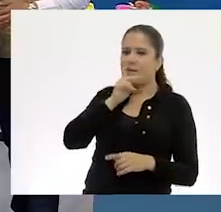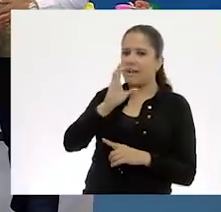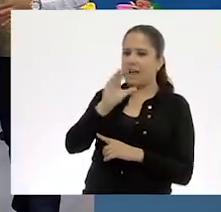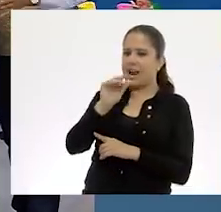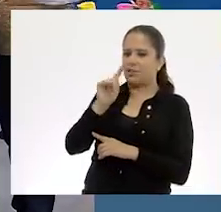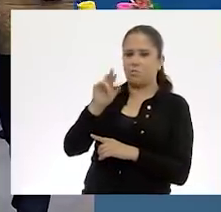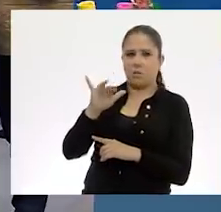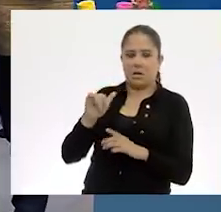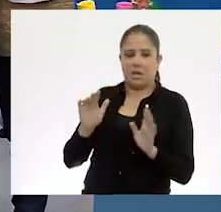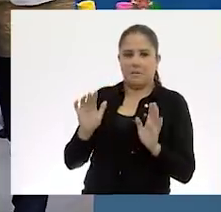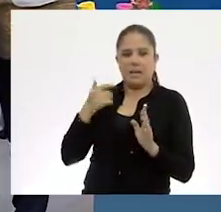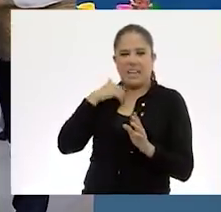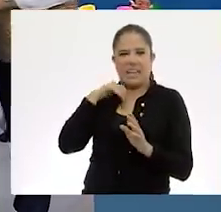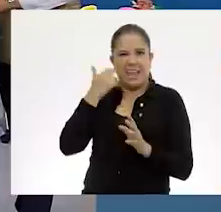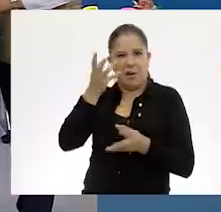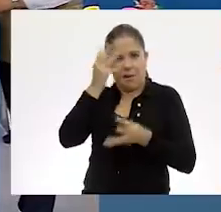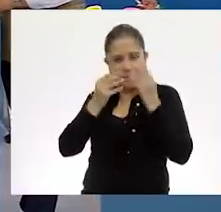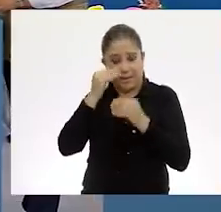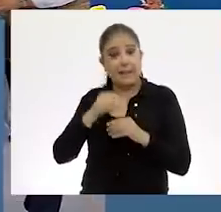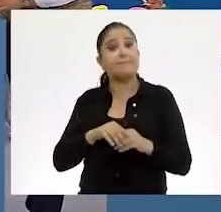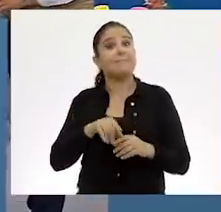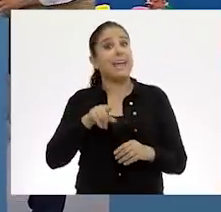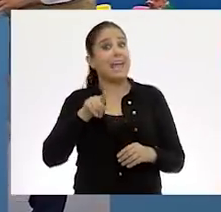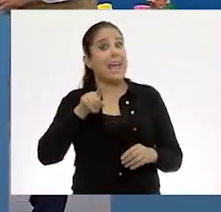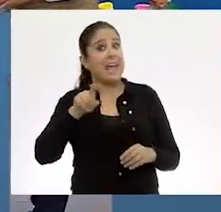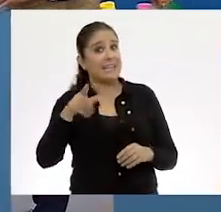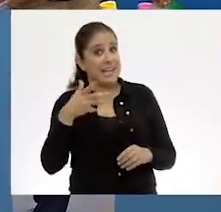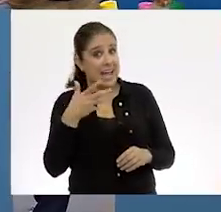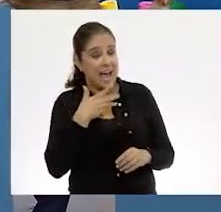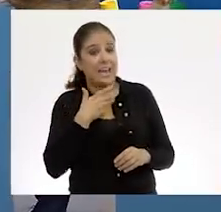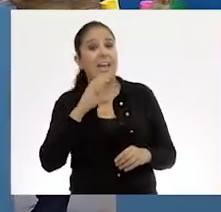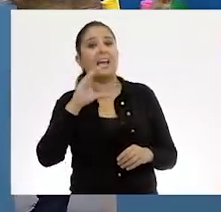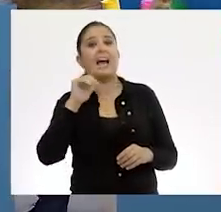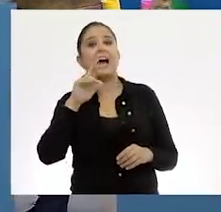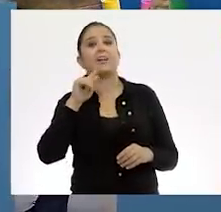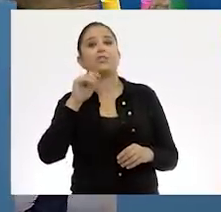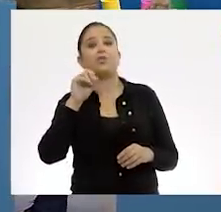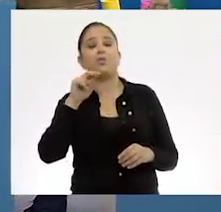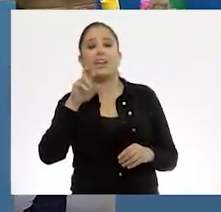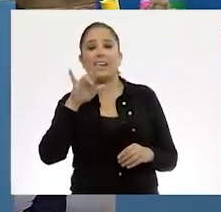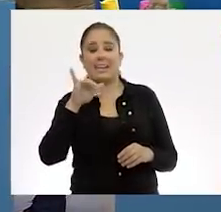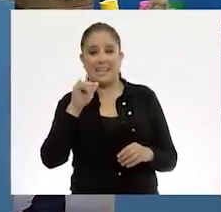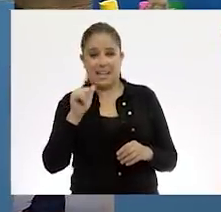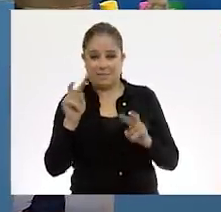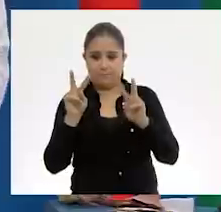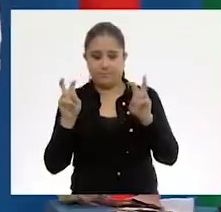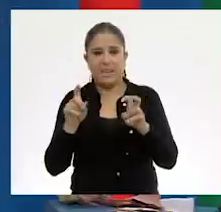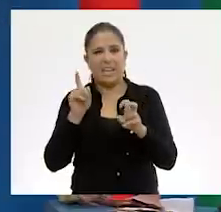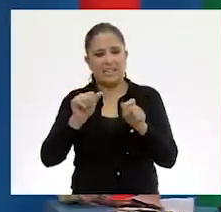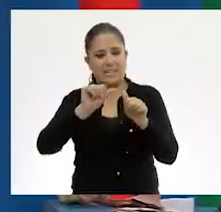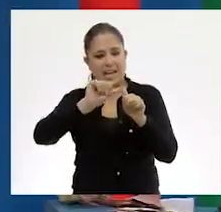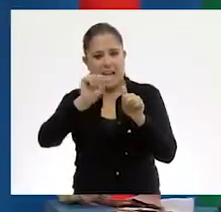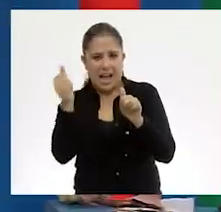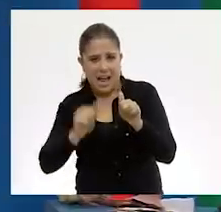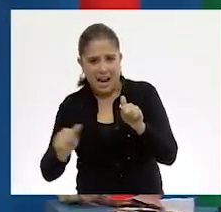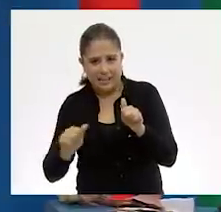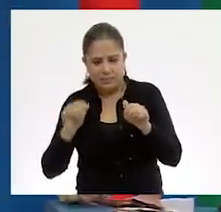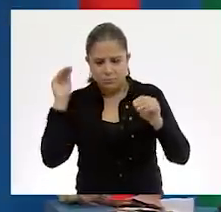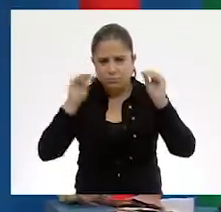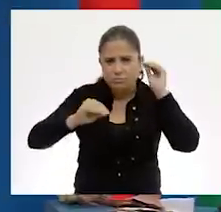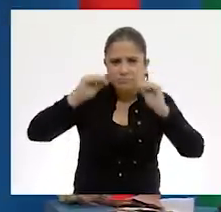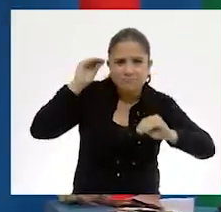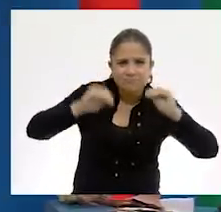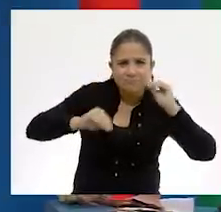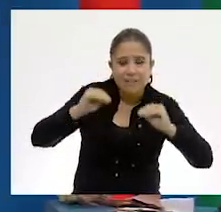algo de esto. Bueno, pues, déjame decirte que esto tiene que ver con cartonería, que es el arte de realizar un objeto tridimensional